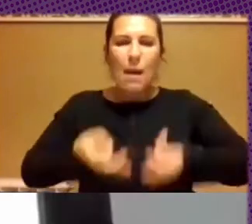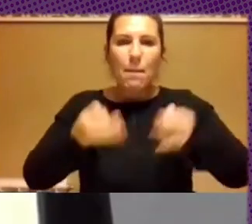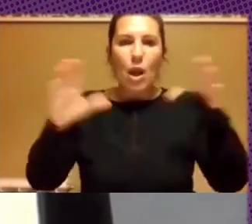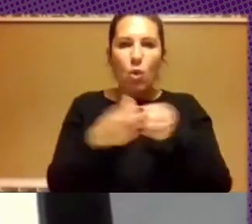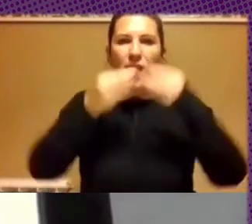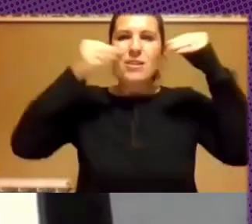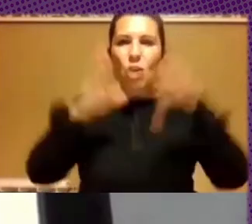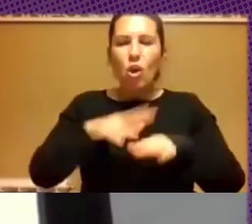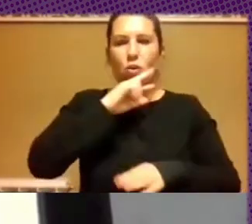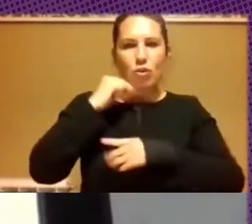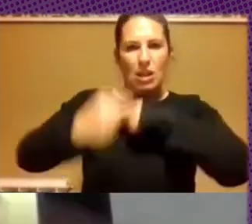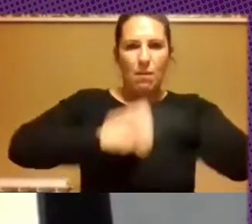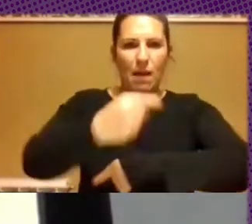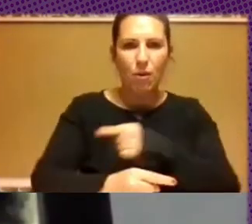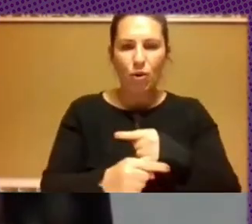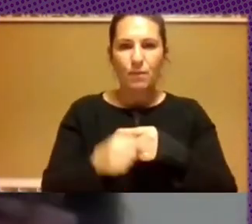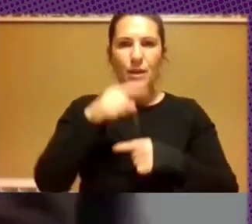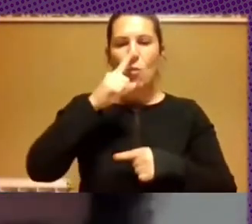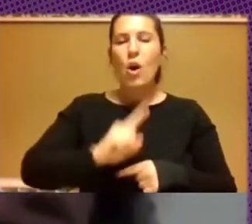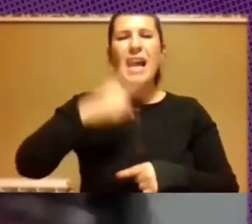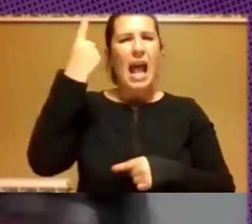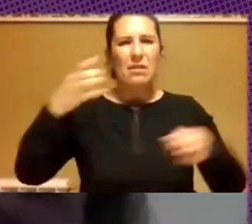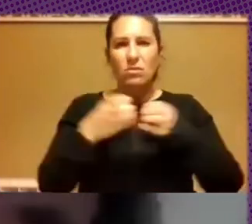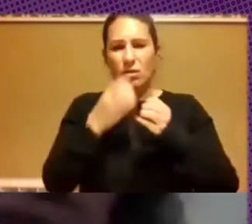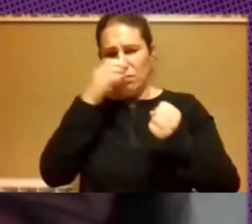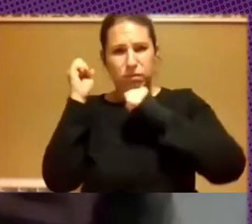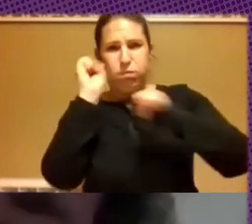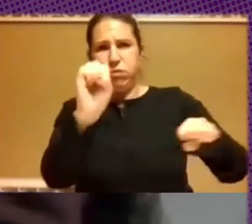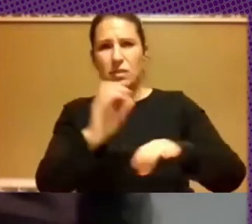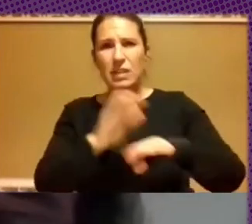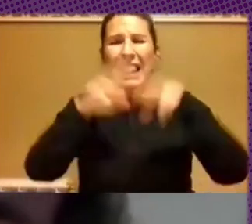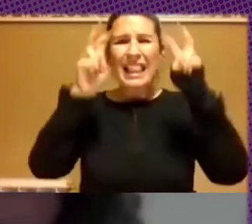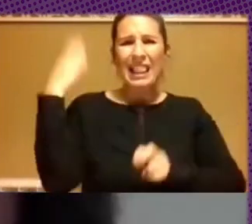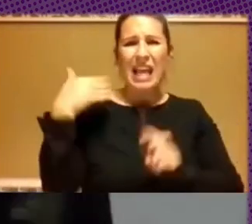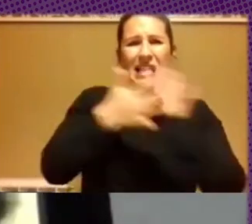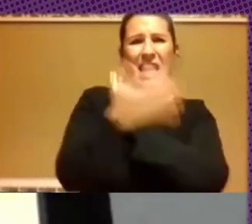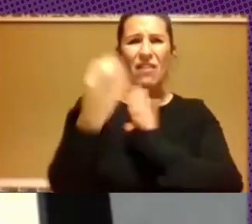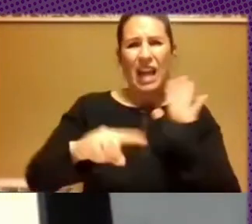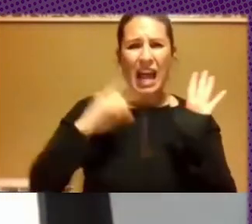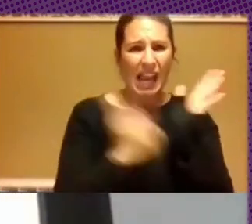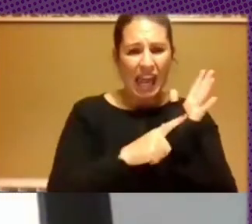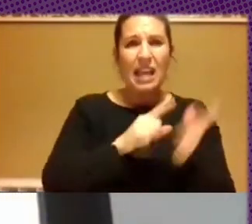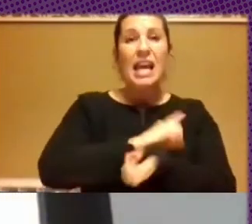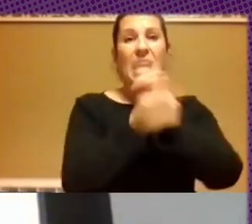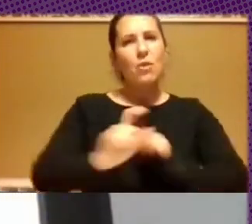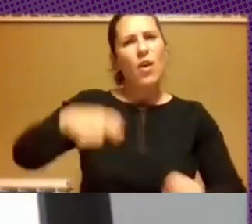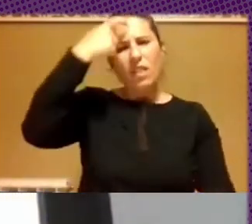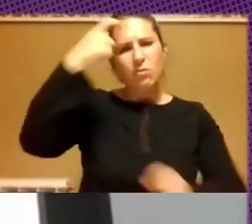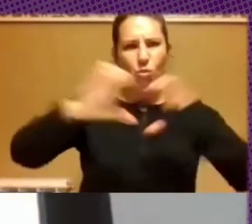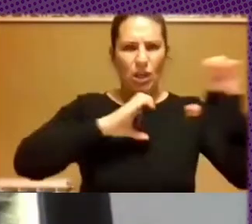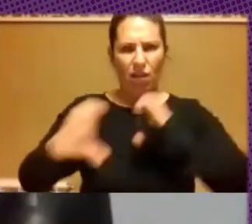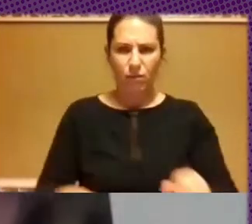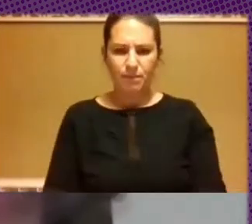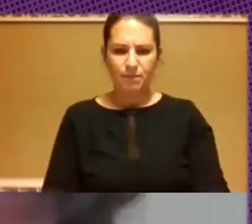los medios de comunicación como ese primer gran ariete frente a lo que significaba esa ley y ese cambio de concepto de la comunicación.